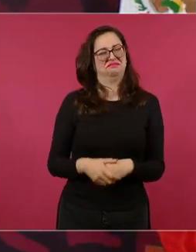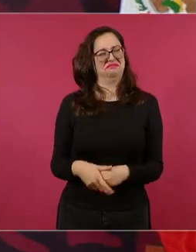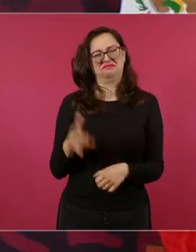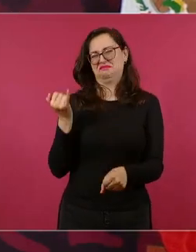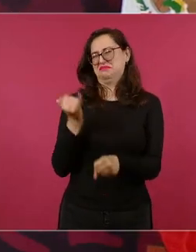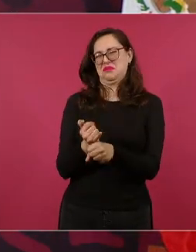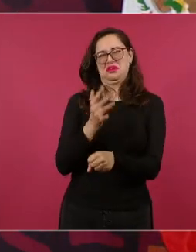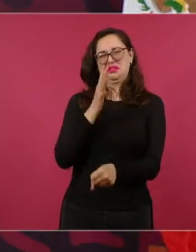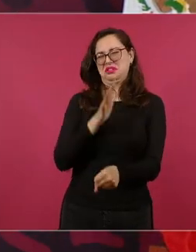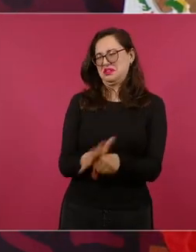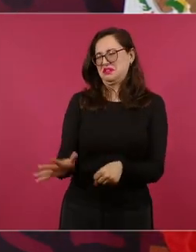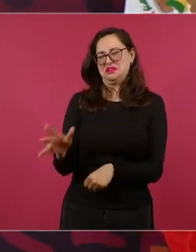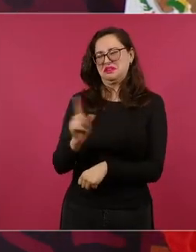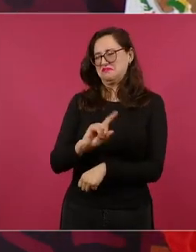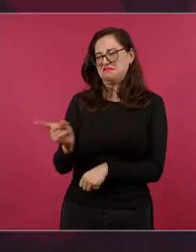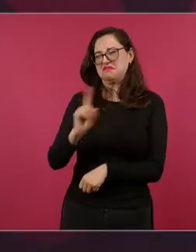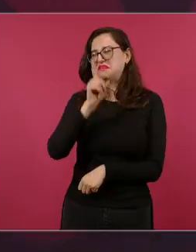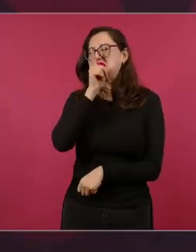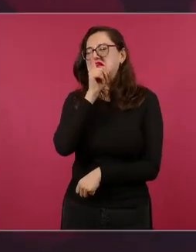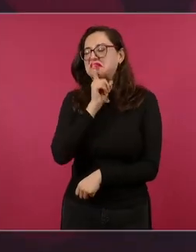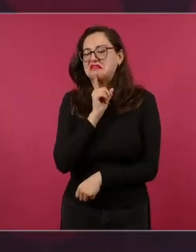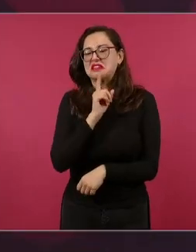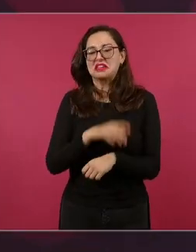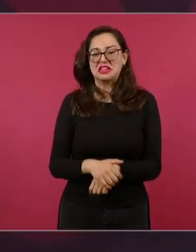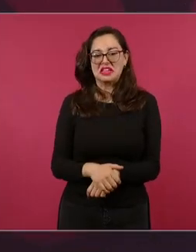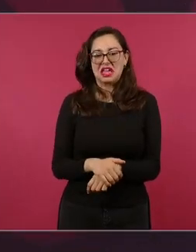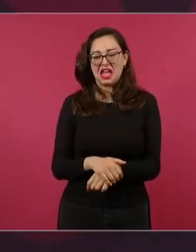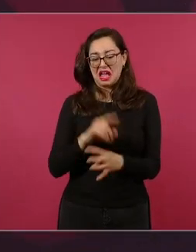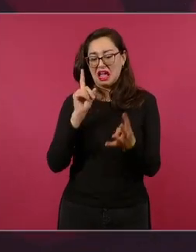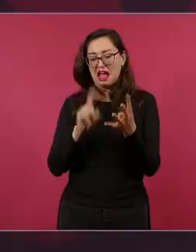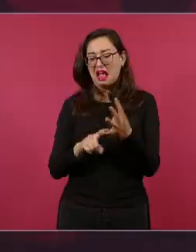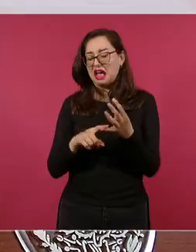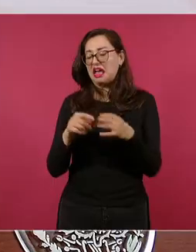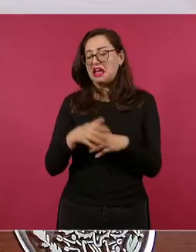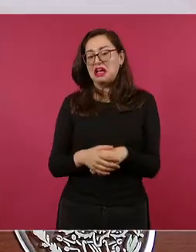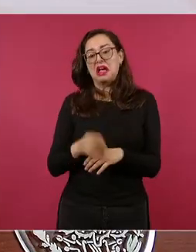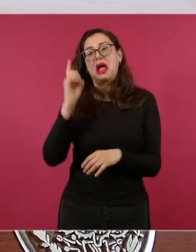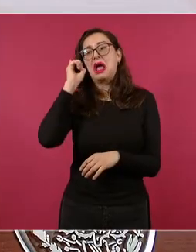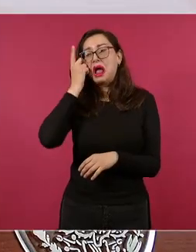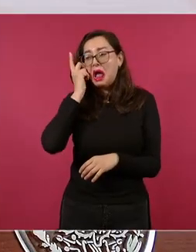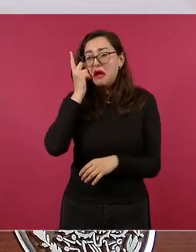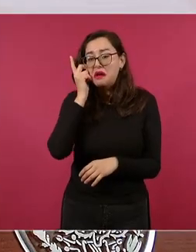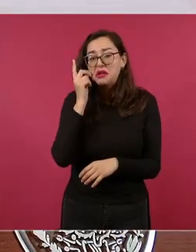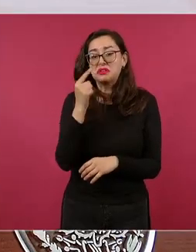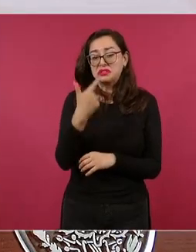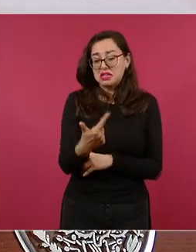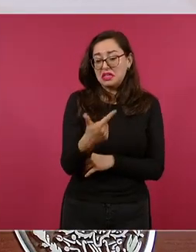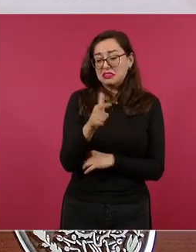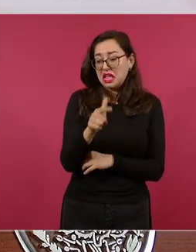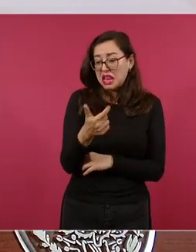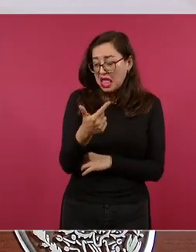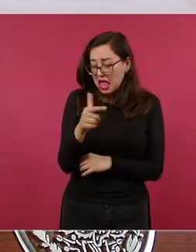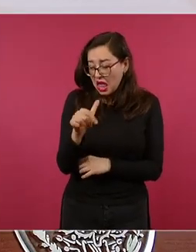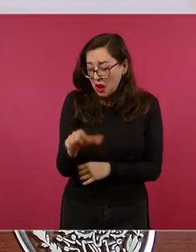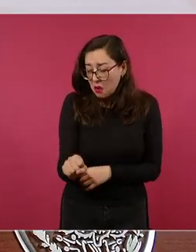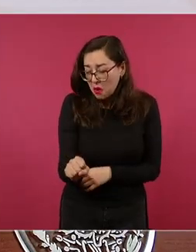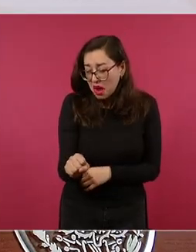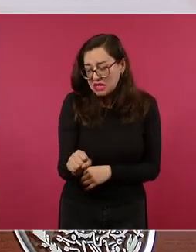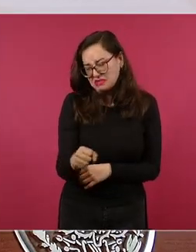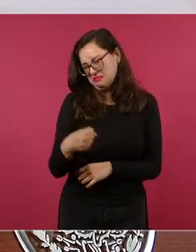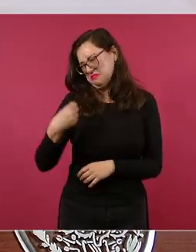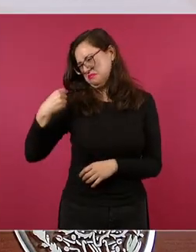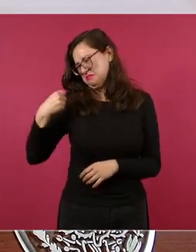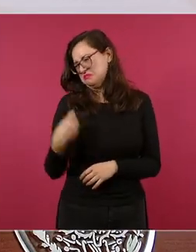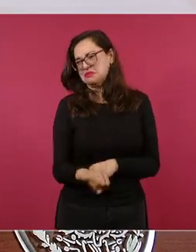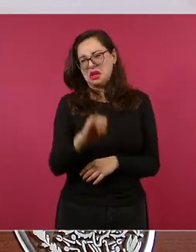siete leguas no era caballo era una yegua nada más que ahí corrido